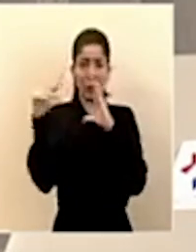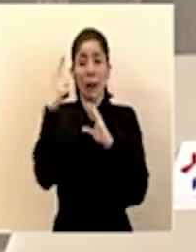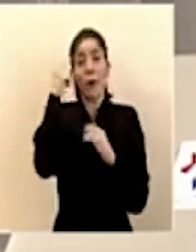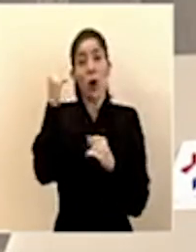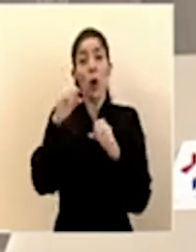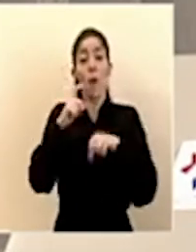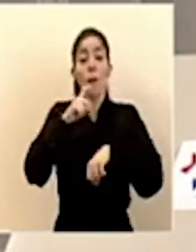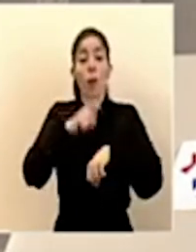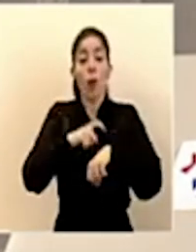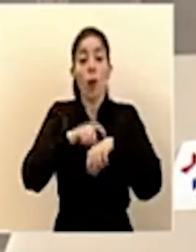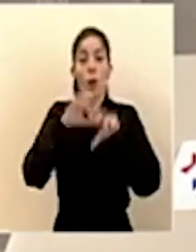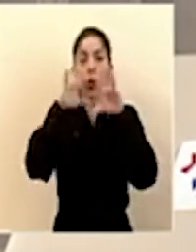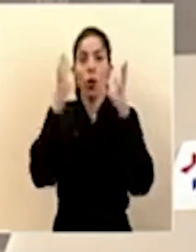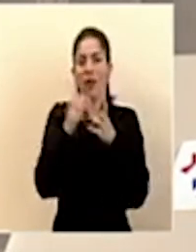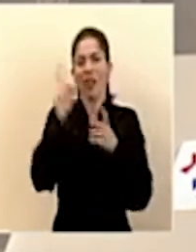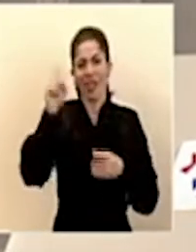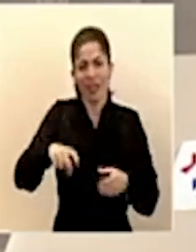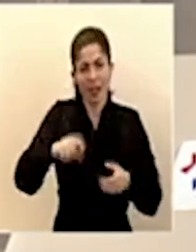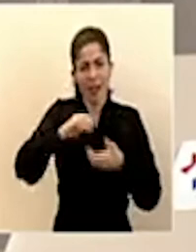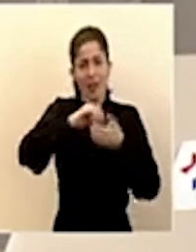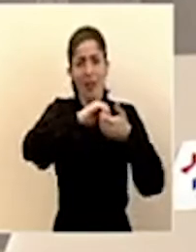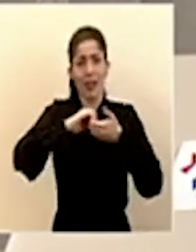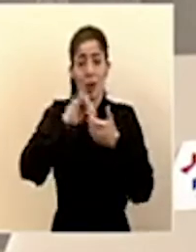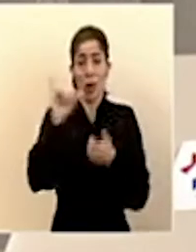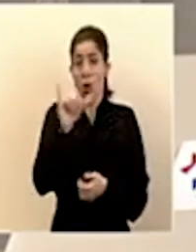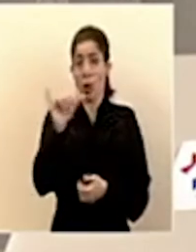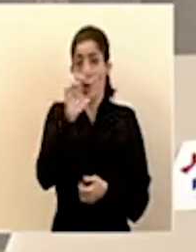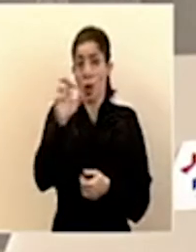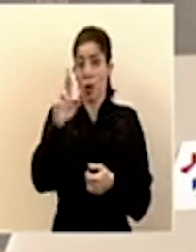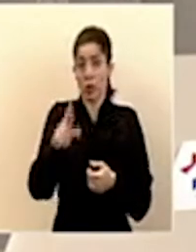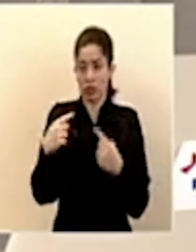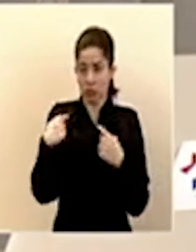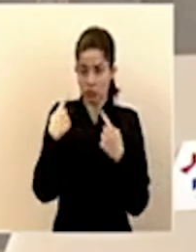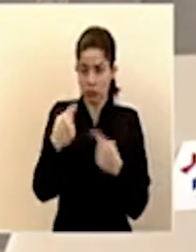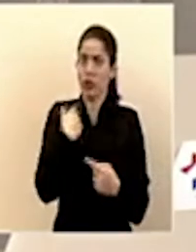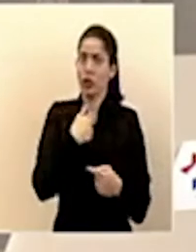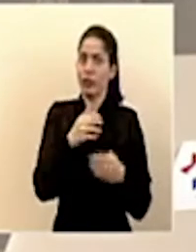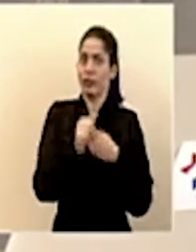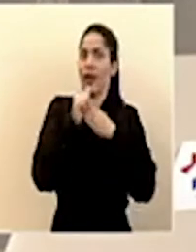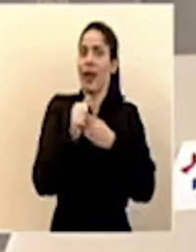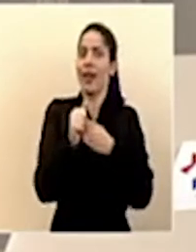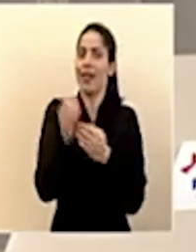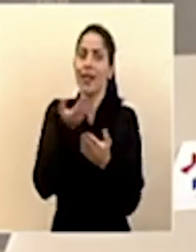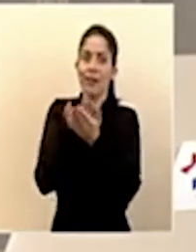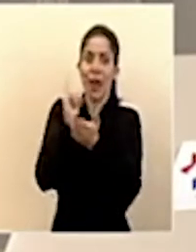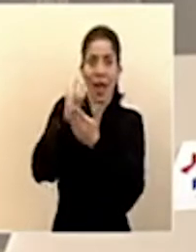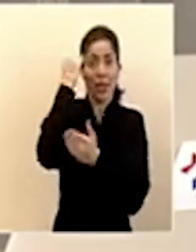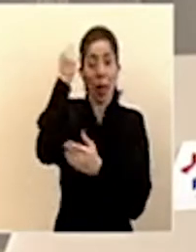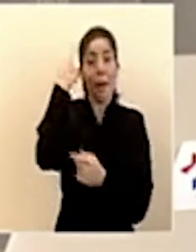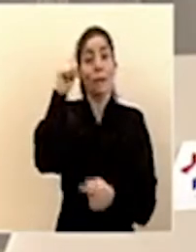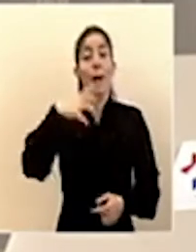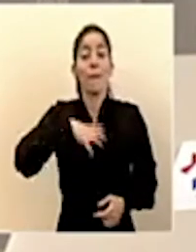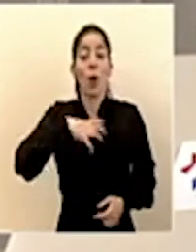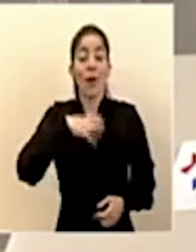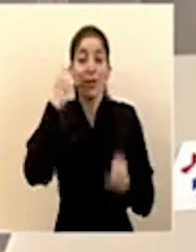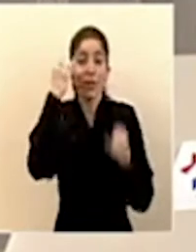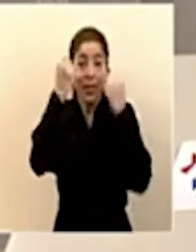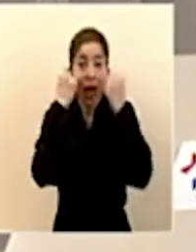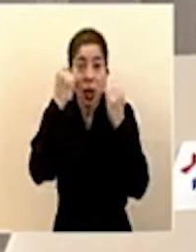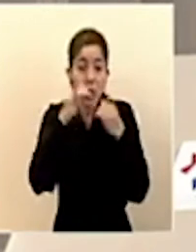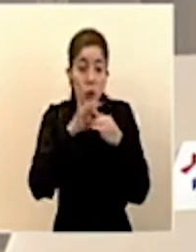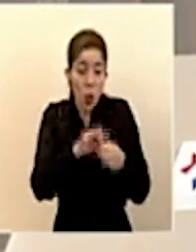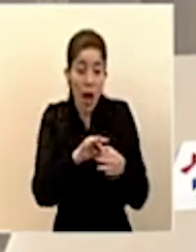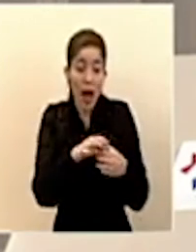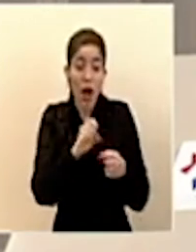globalmente ser solidarios, como lo fue Costa Rica, y estamos liderando la iniciativa para que la propiedad intelectual derivada del COVID